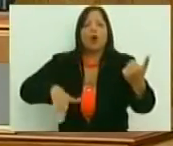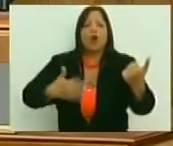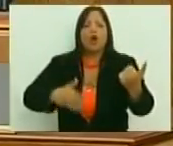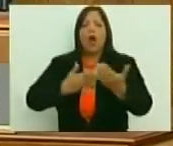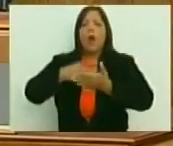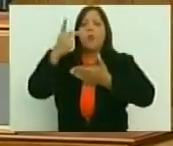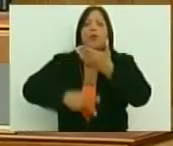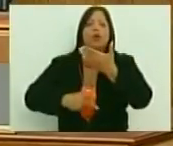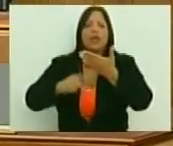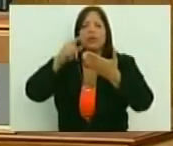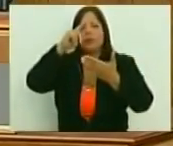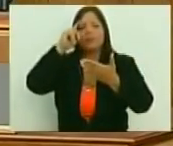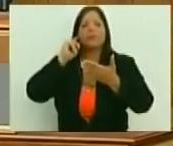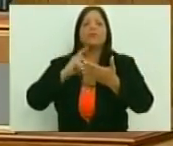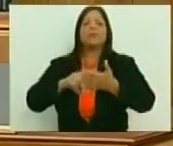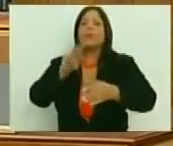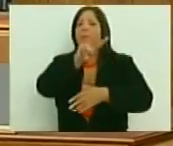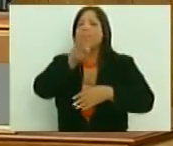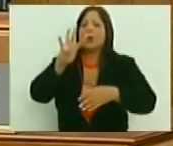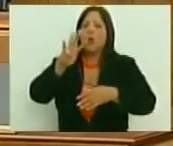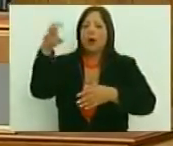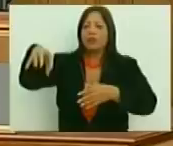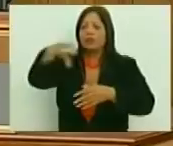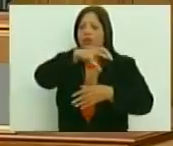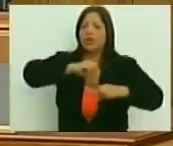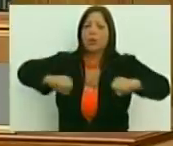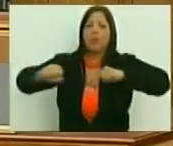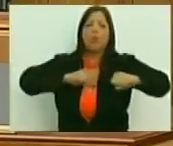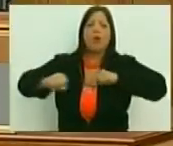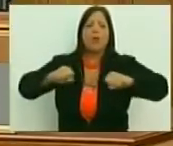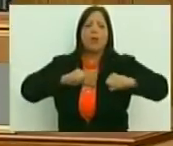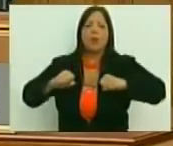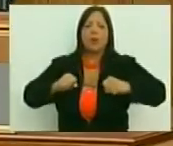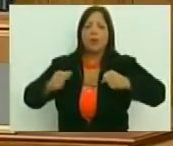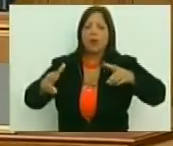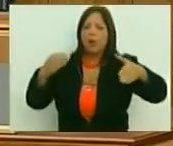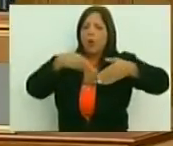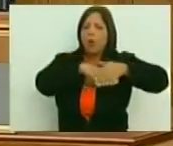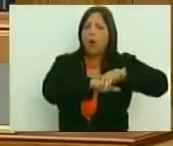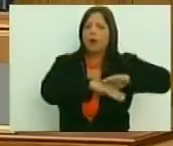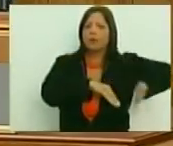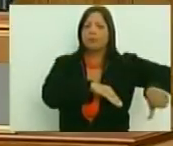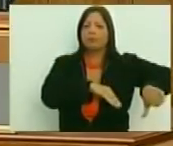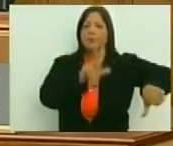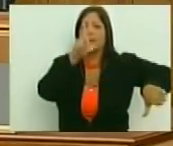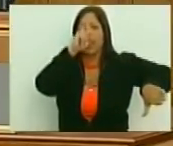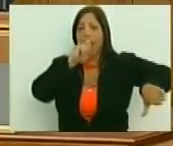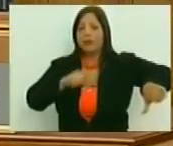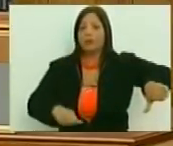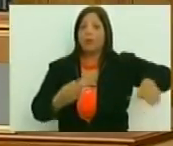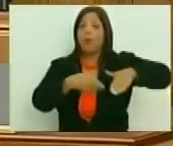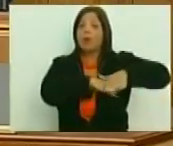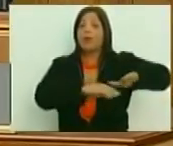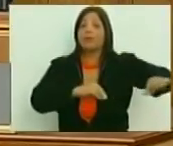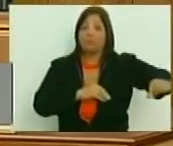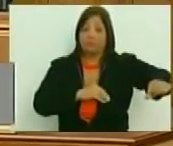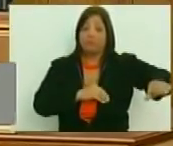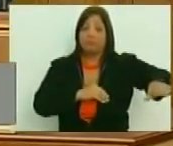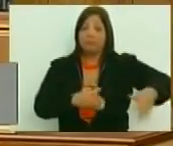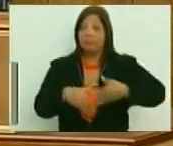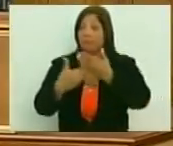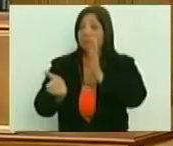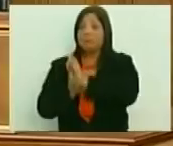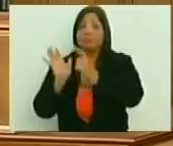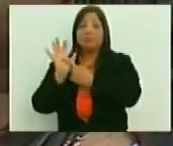Proyecto Nave Nodriza. Tenemos 24 escenarios móviles totalmente equipados y están guardados en un galpón hace tres años. El Frente Nacional de Bandas